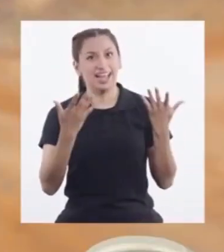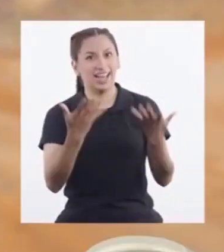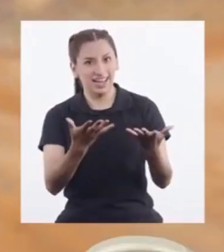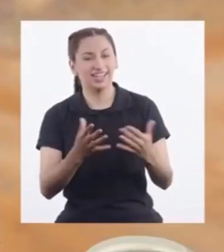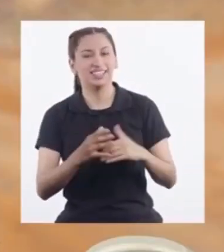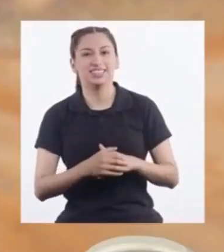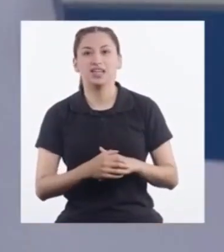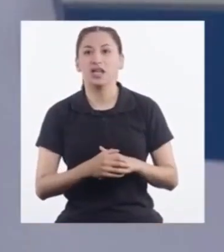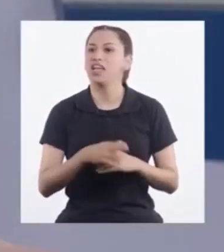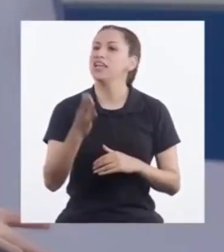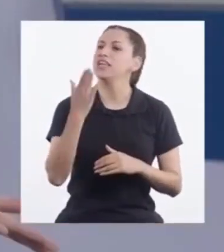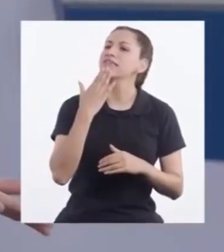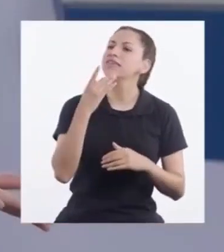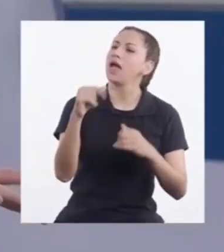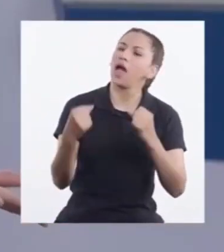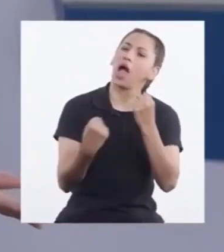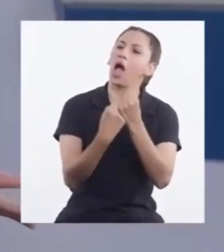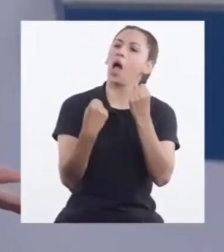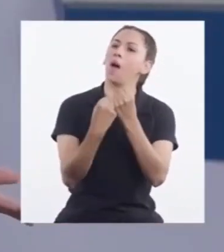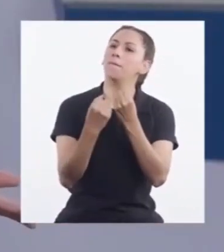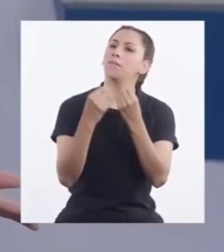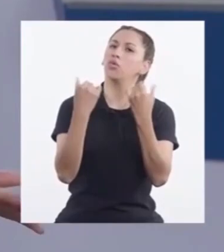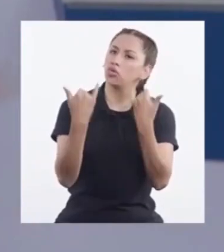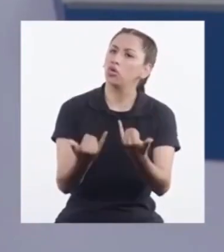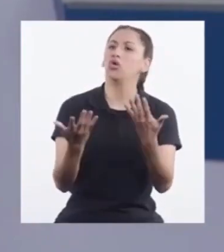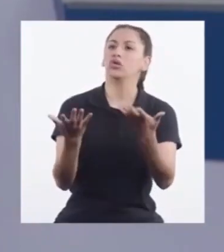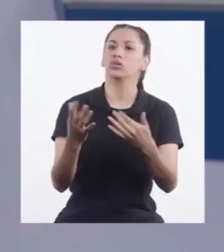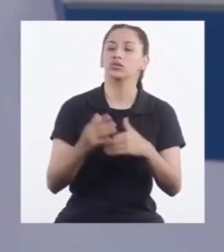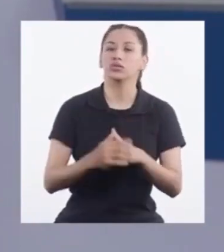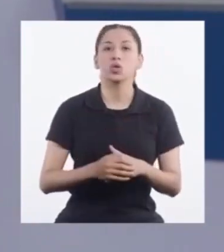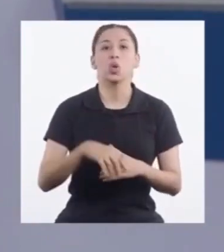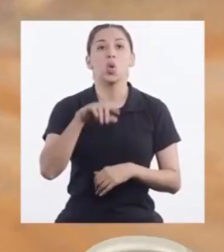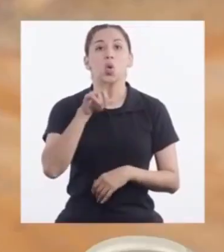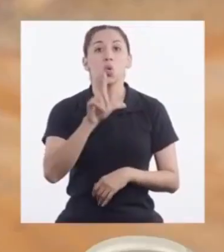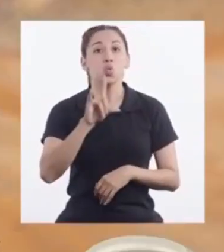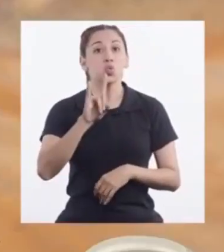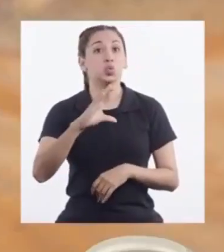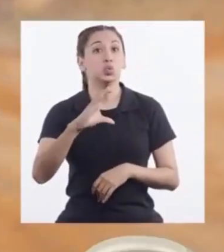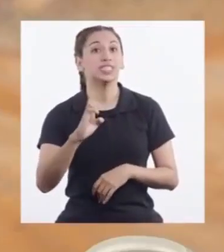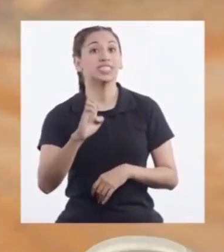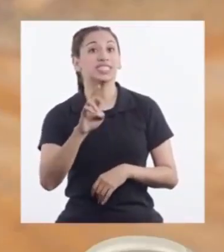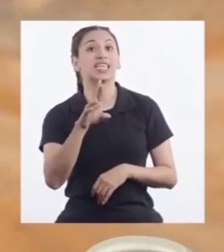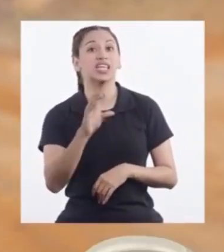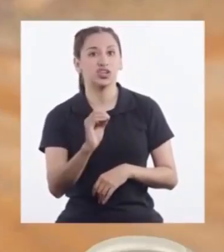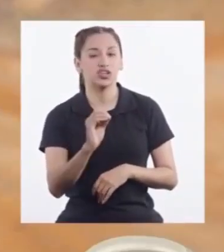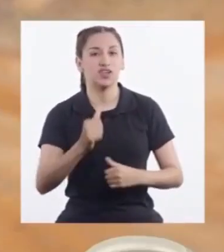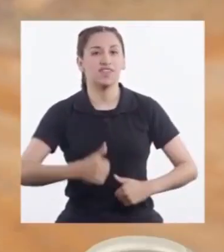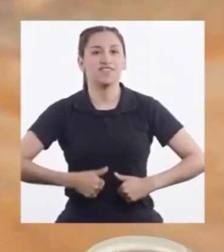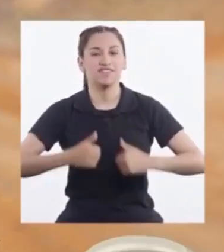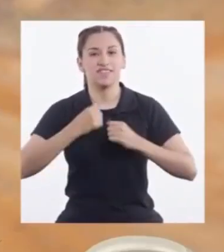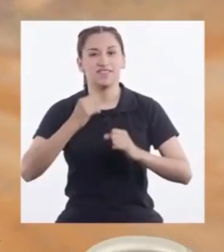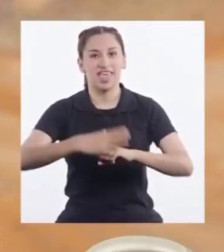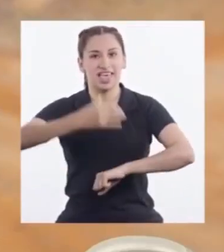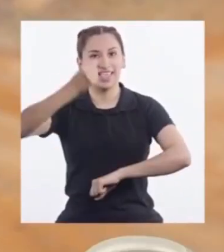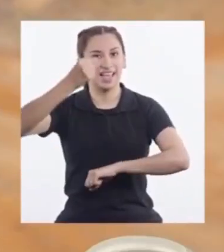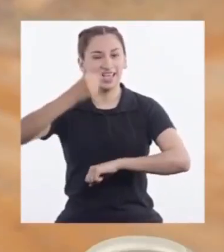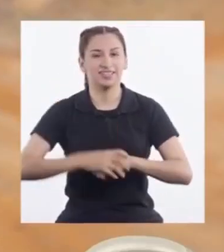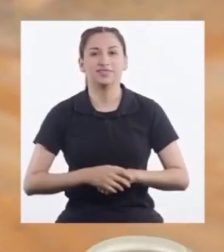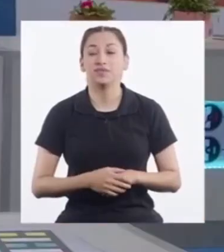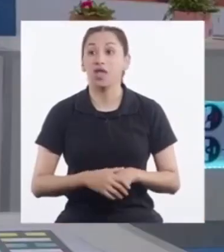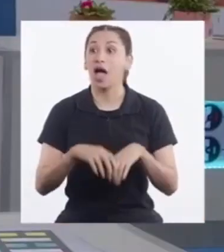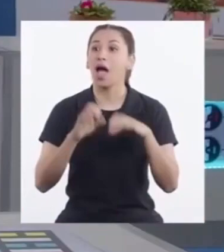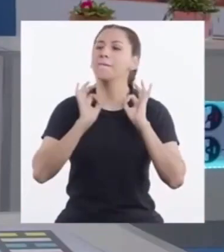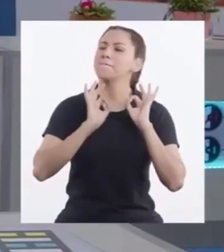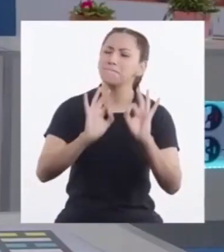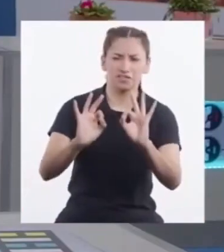sí! Techi ¿Y quién te estará Acompañando el día de hoy? ¡Lucero Teica! ¡Doy!